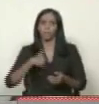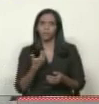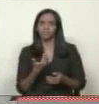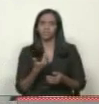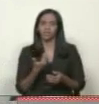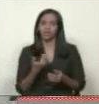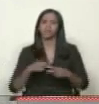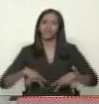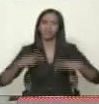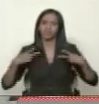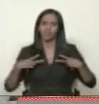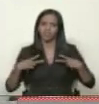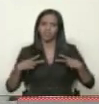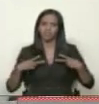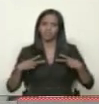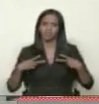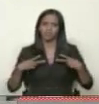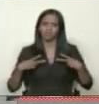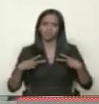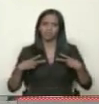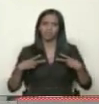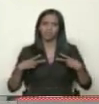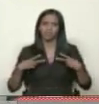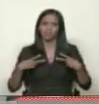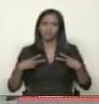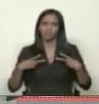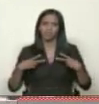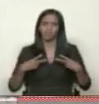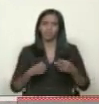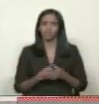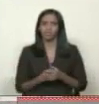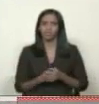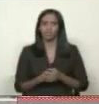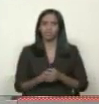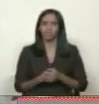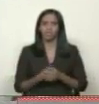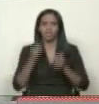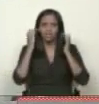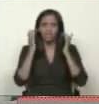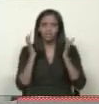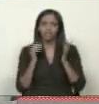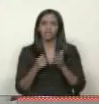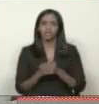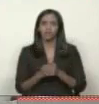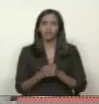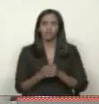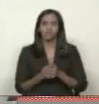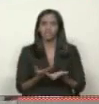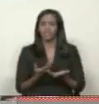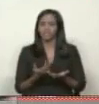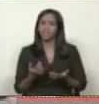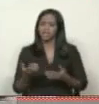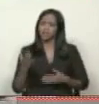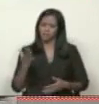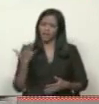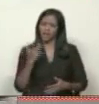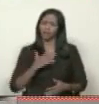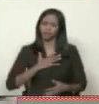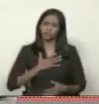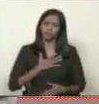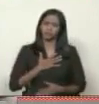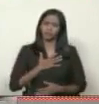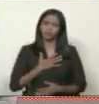vida y queremos que nos agarremos de las manos y que se pongan las manos en el corazón, porque